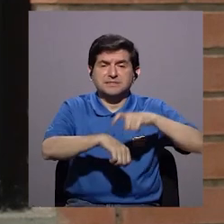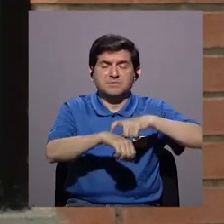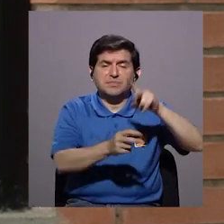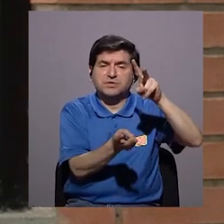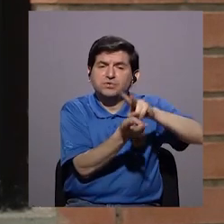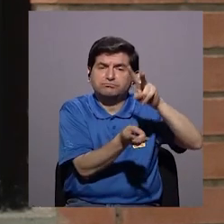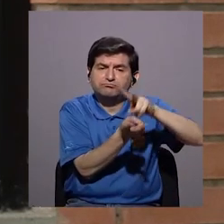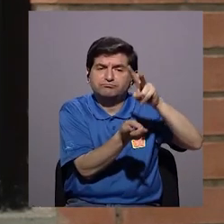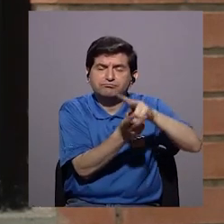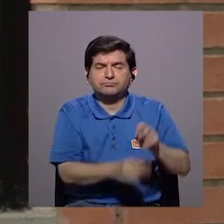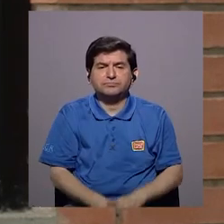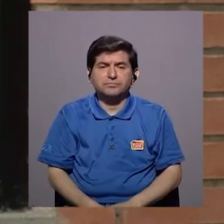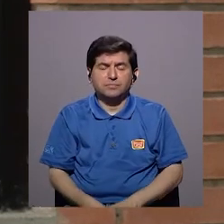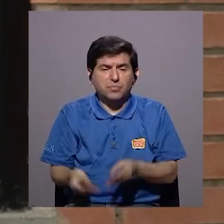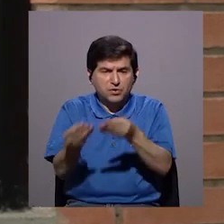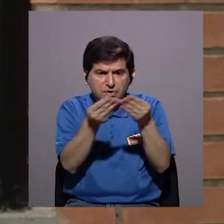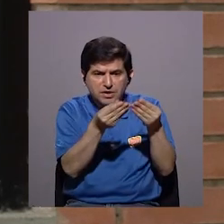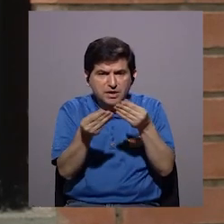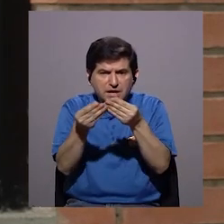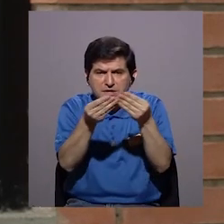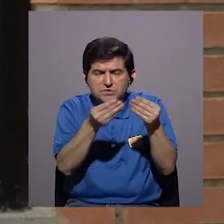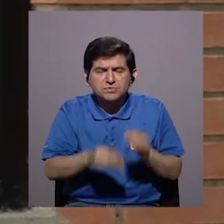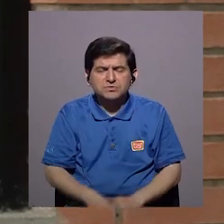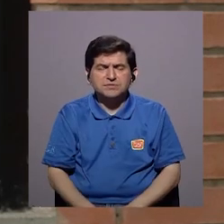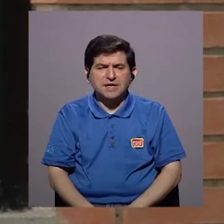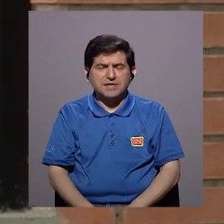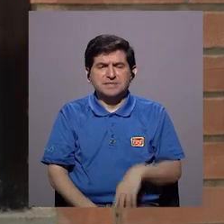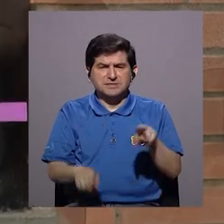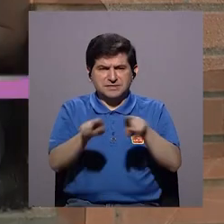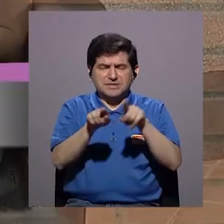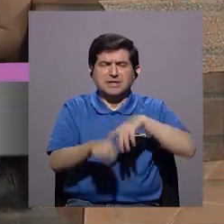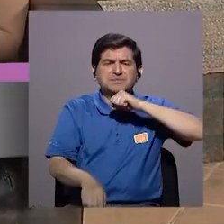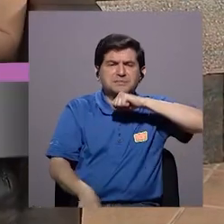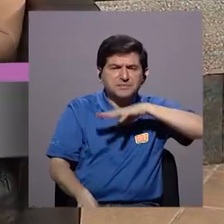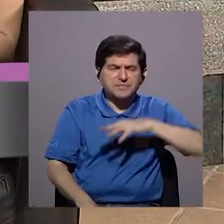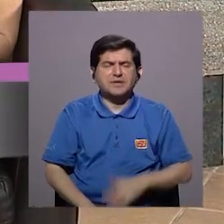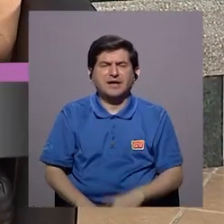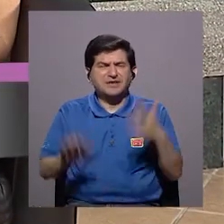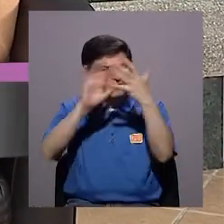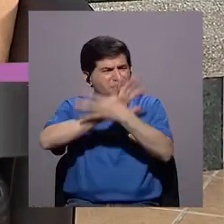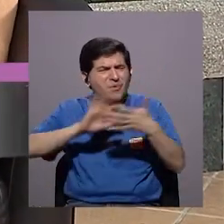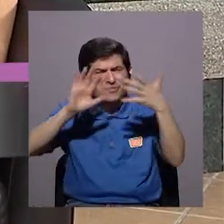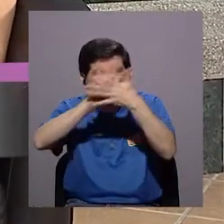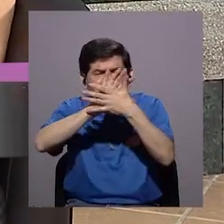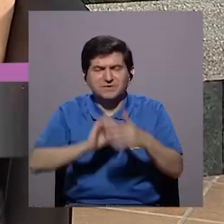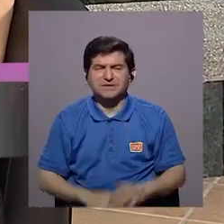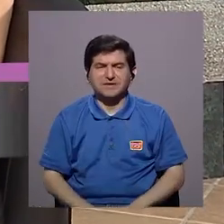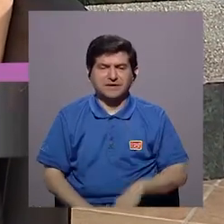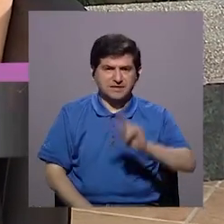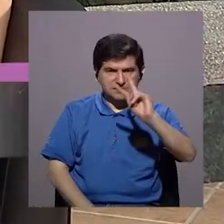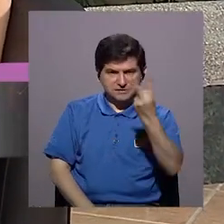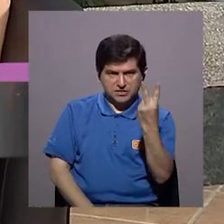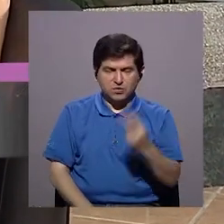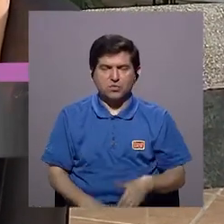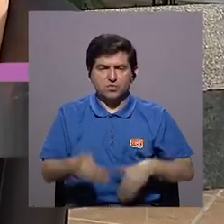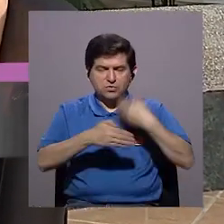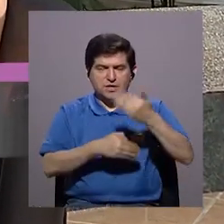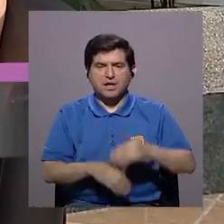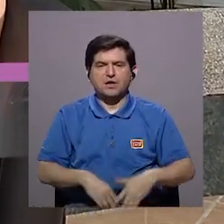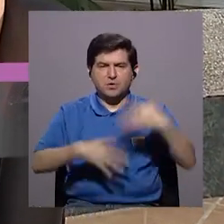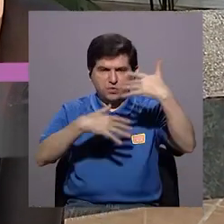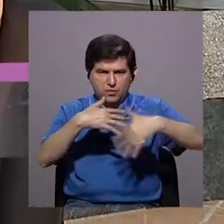tenemos relaciones en esos días. Porque el líquido seminal también puede confundir la secreción. La segunda regla es,